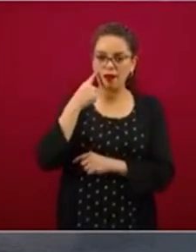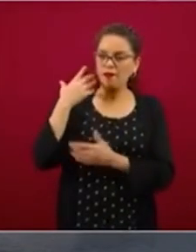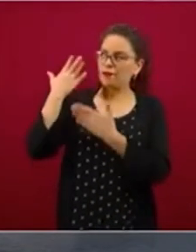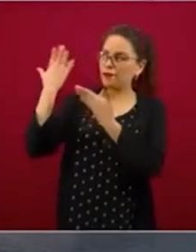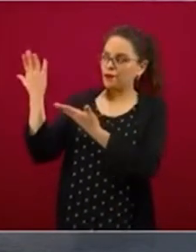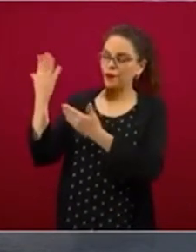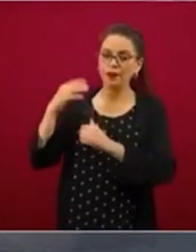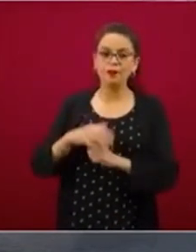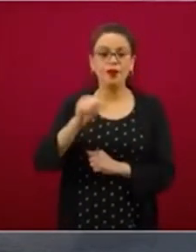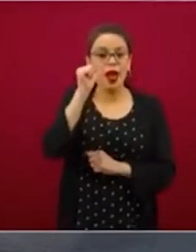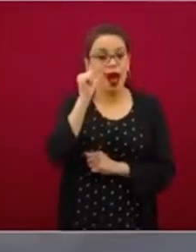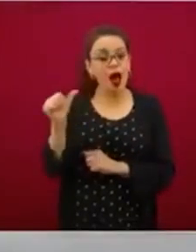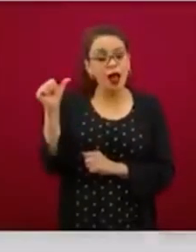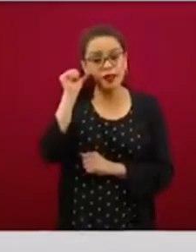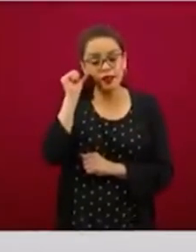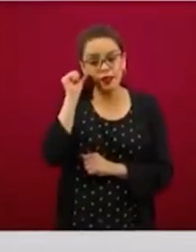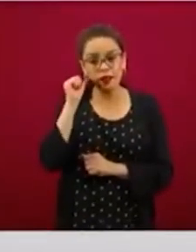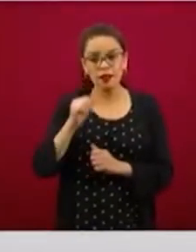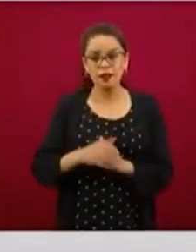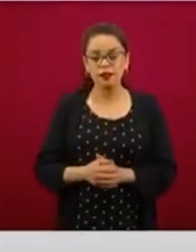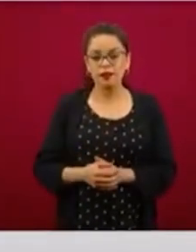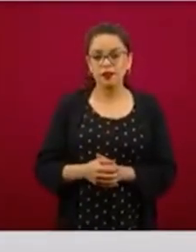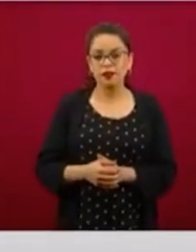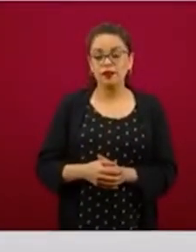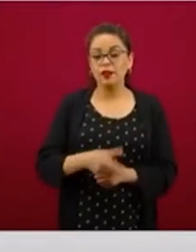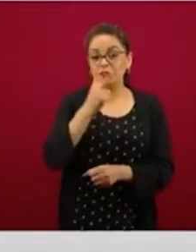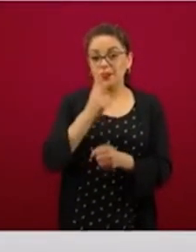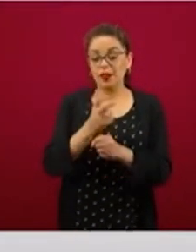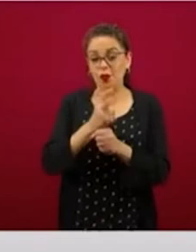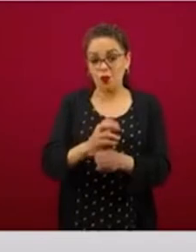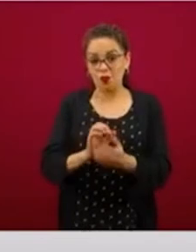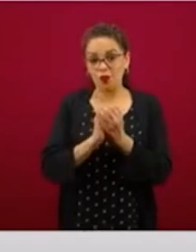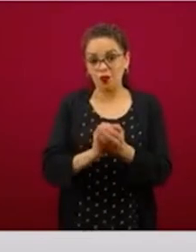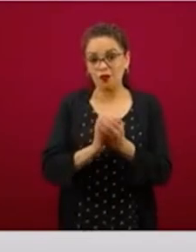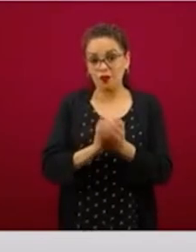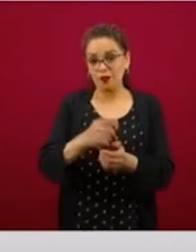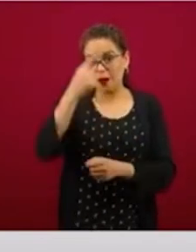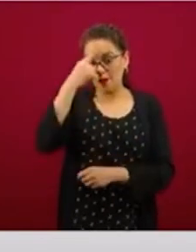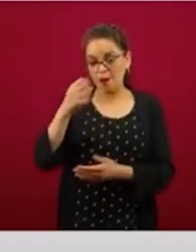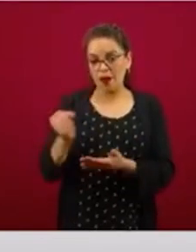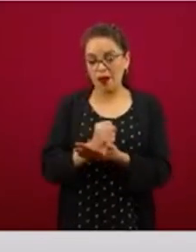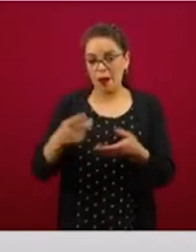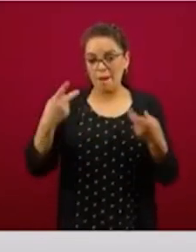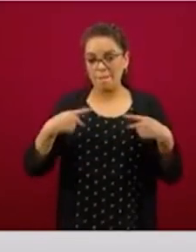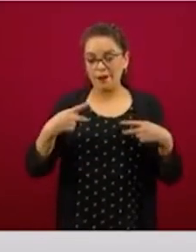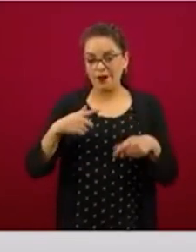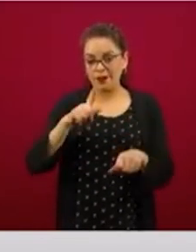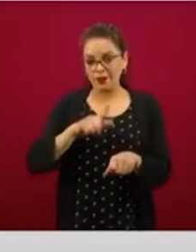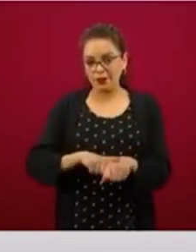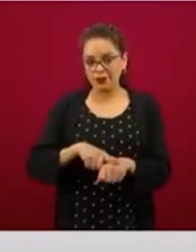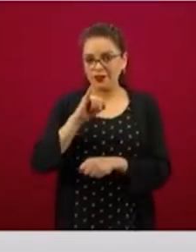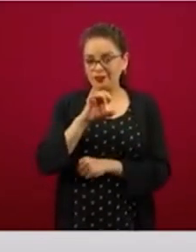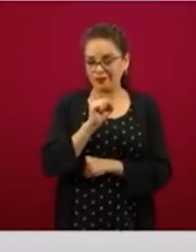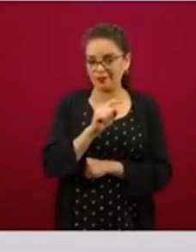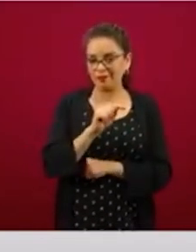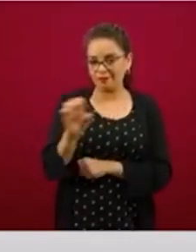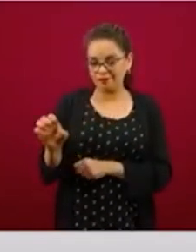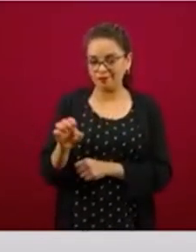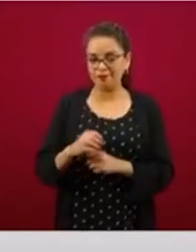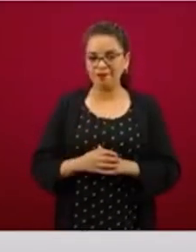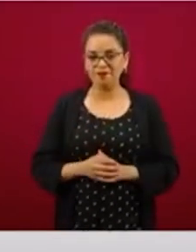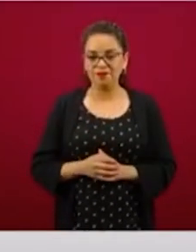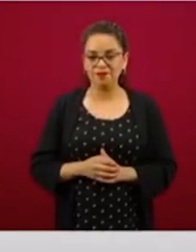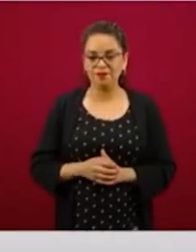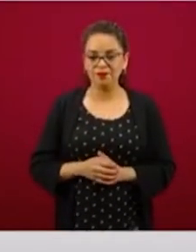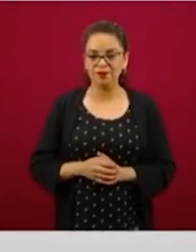fue el segundo sorteo de los créditos personales del Issste, se llevó a cabo el segundo sorteo